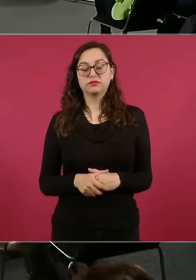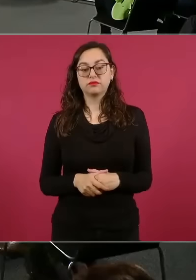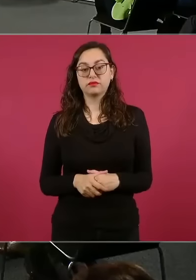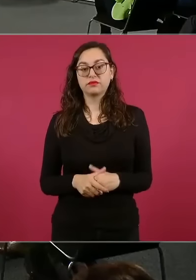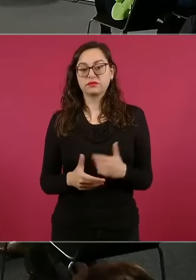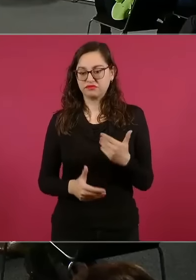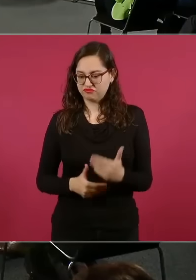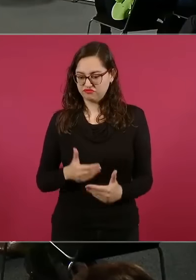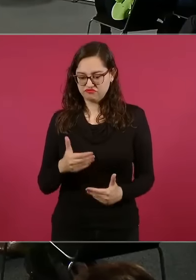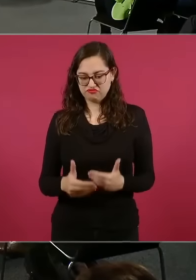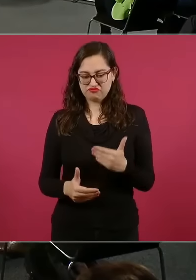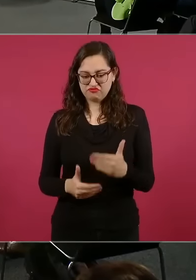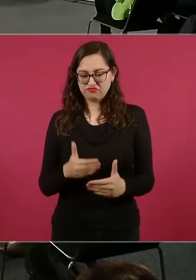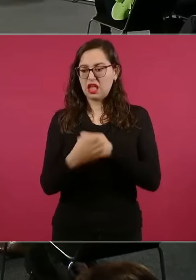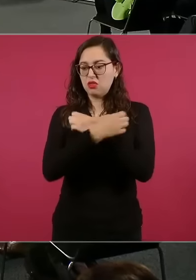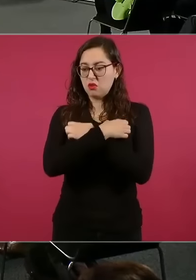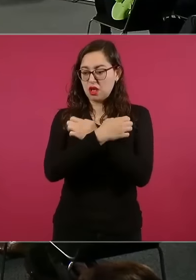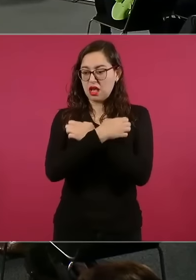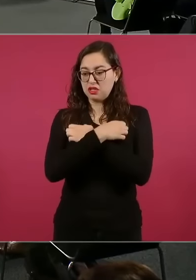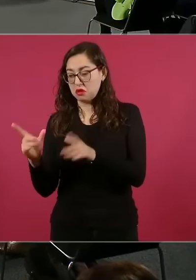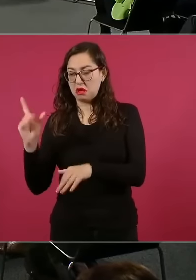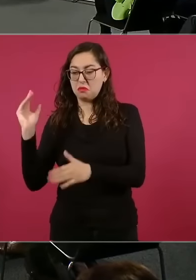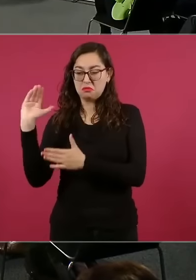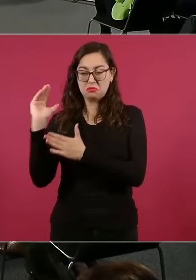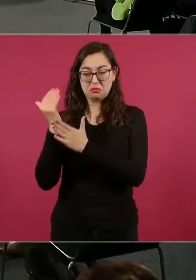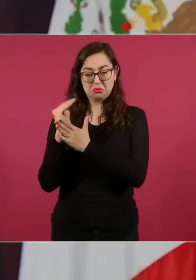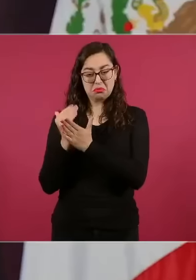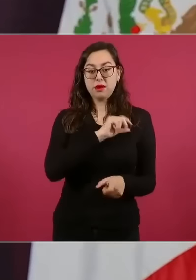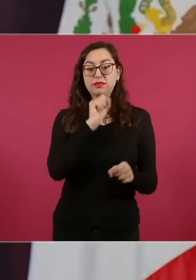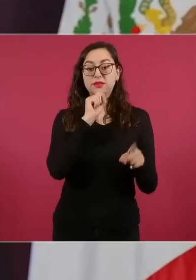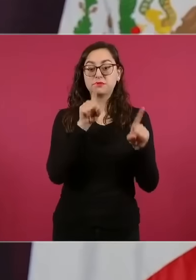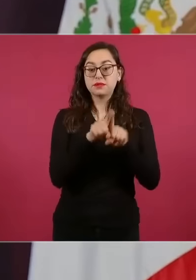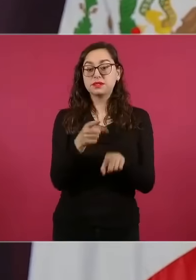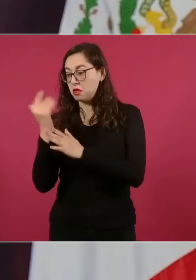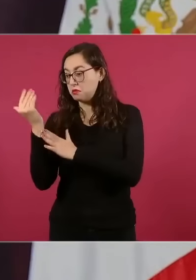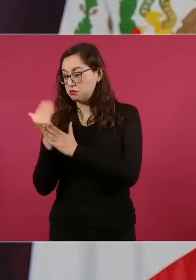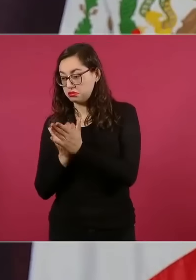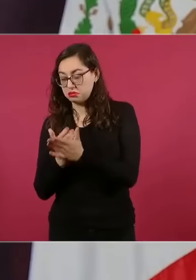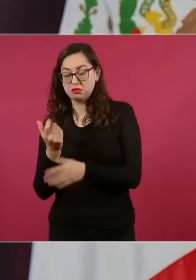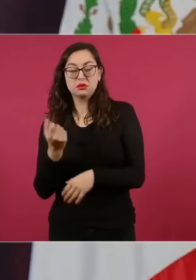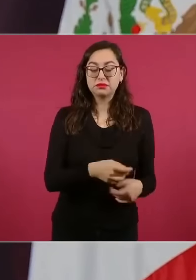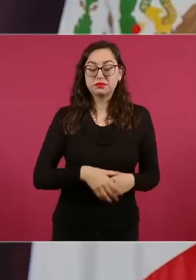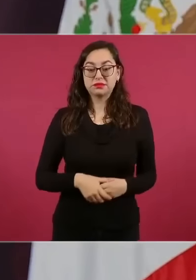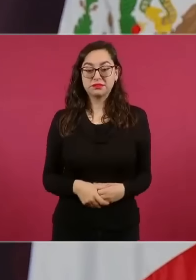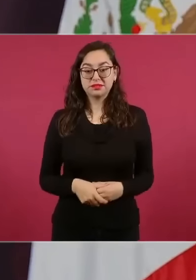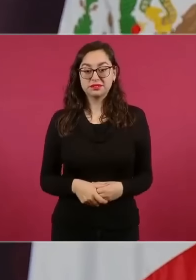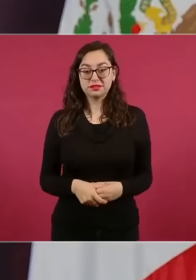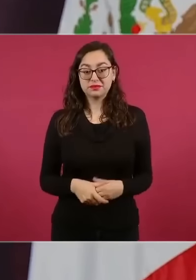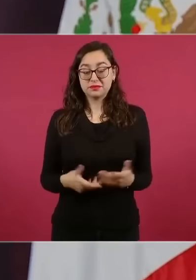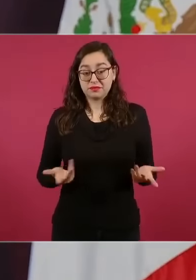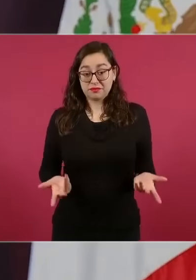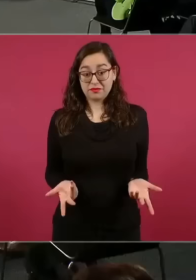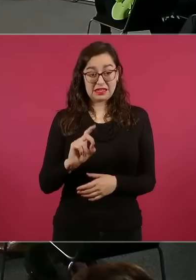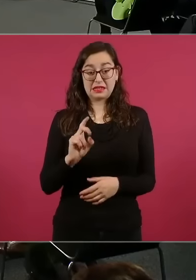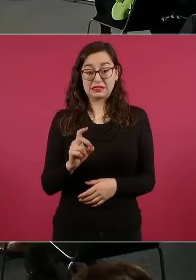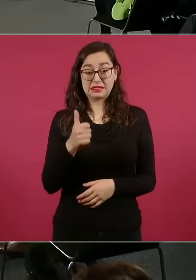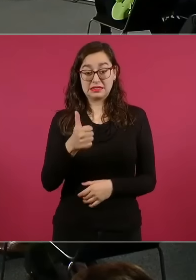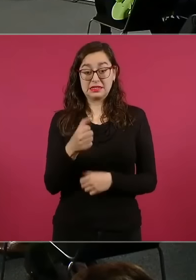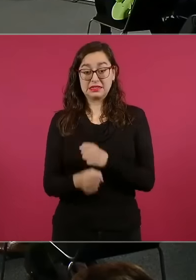privatización de la educación pública, de la salud. Entonces, en ese entonces,